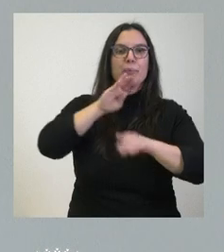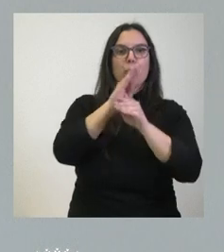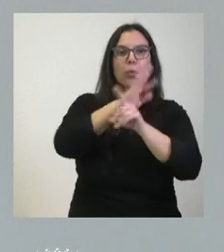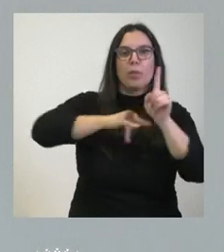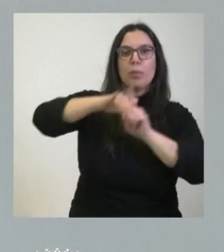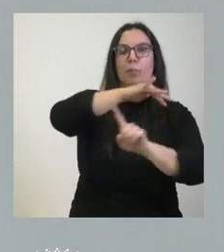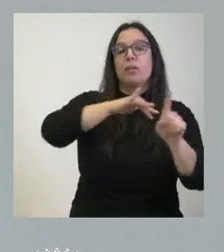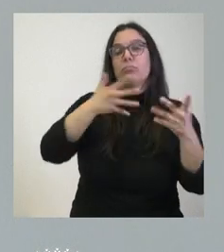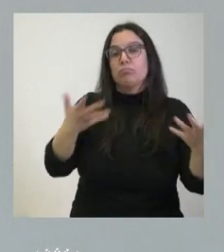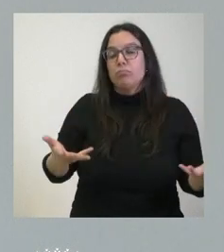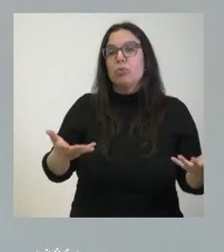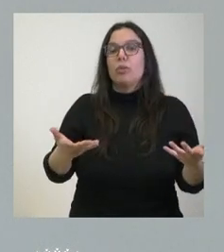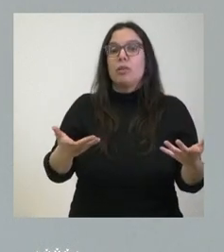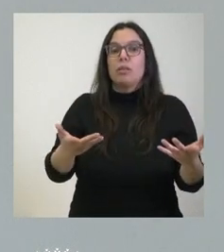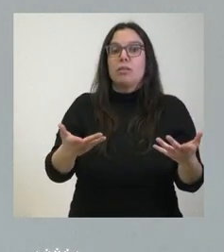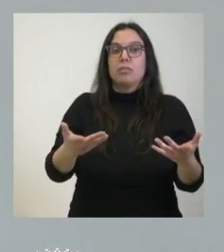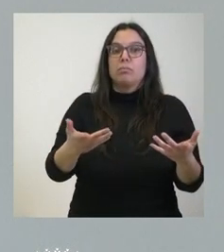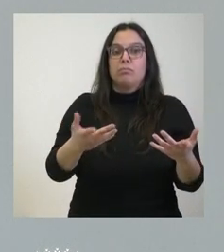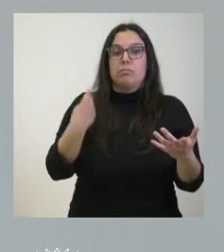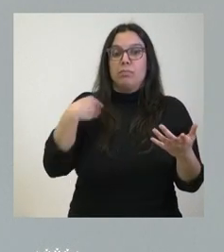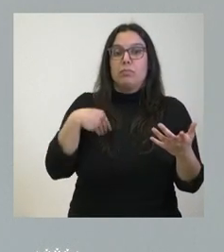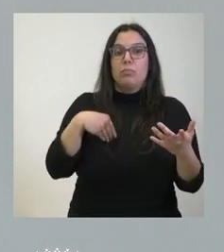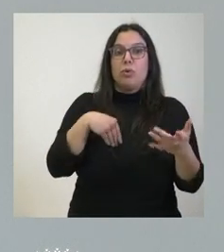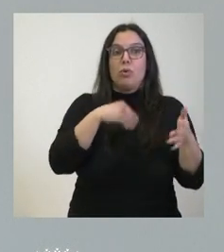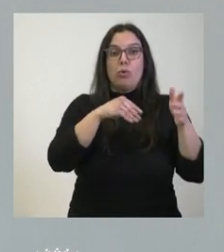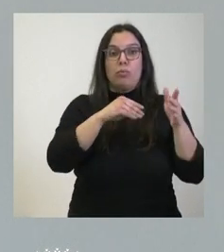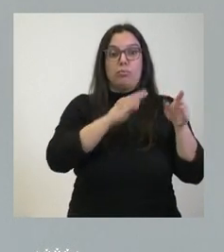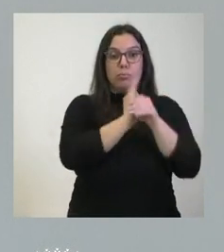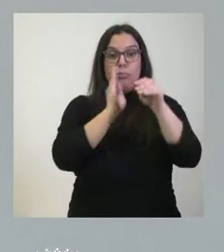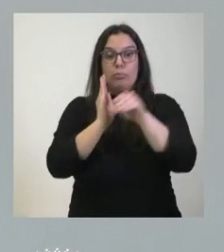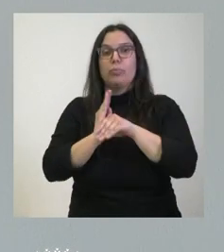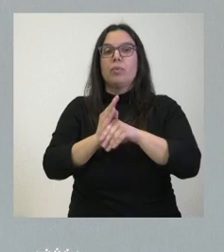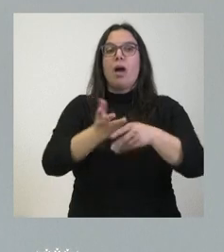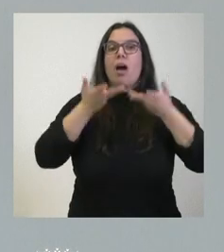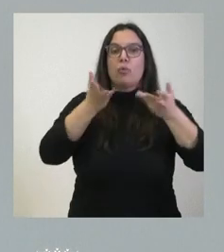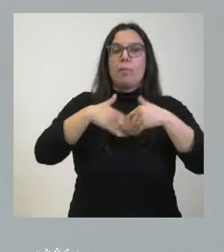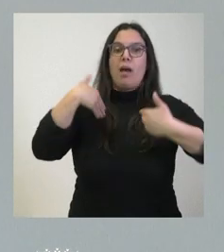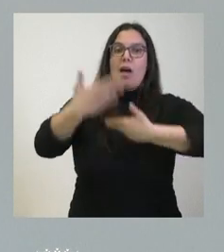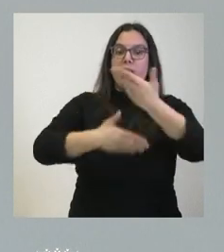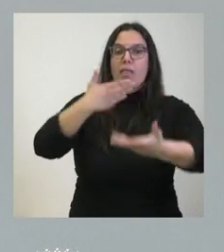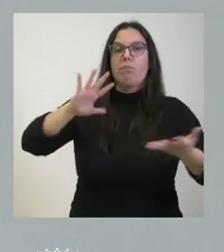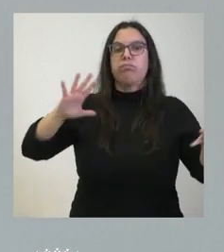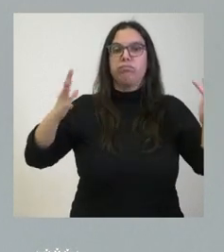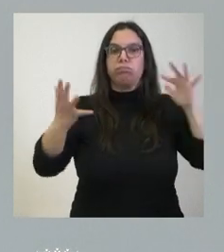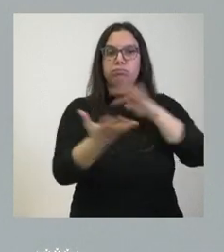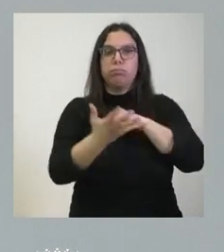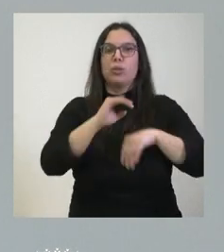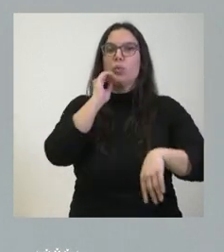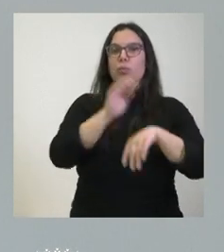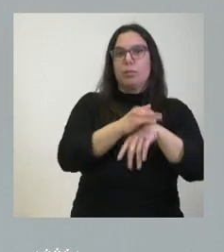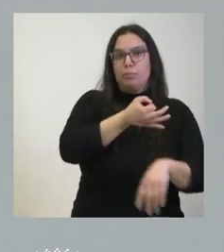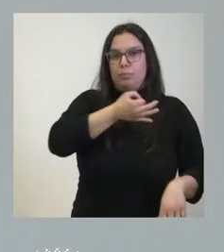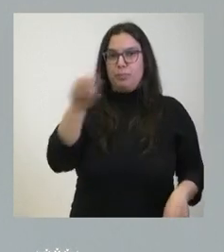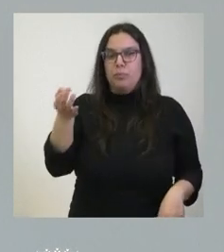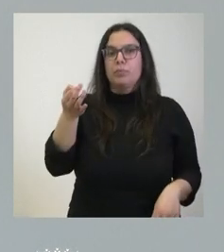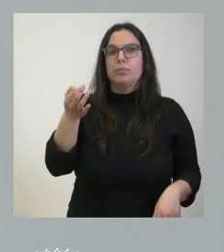por tanto desde ese punto de vista son dos expedientes que nos ayudan a seguir avanzando en la dirección de una adecuada ejecución de estos fondos